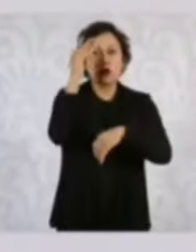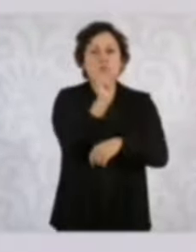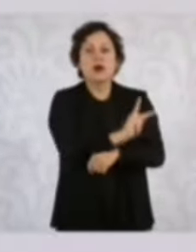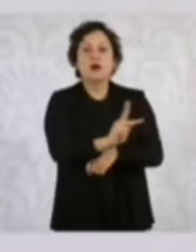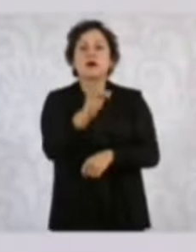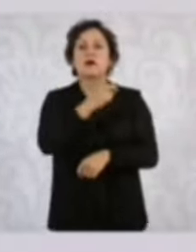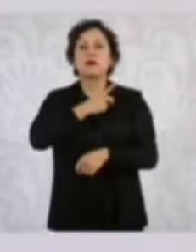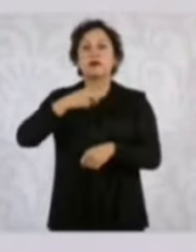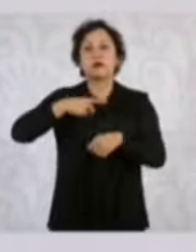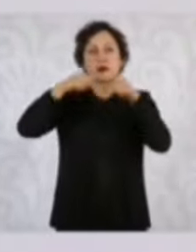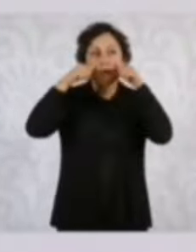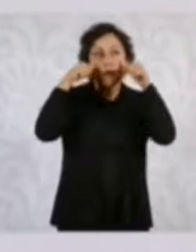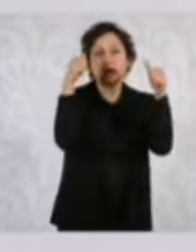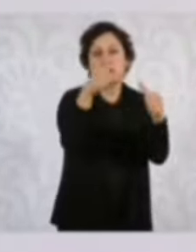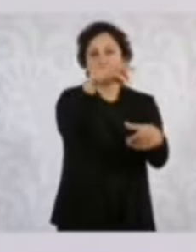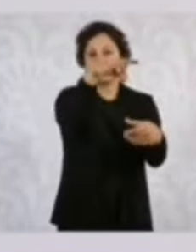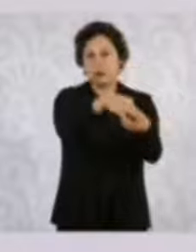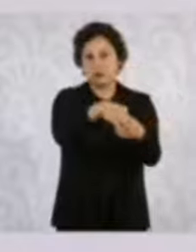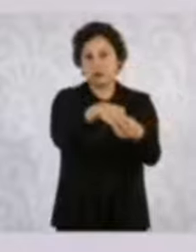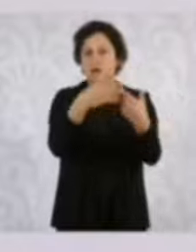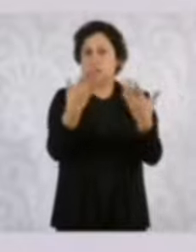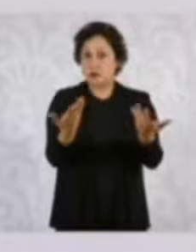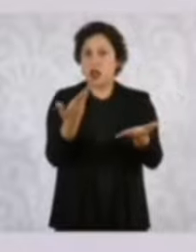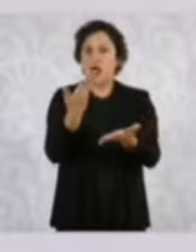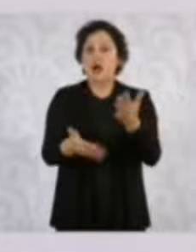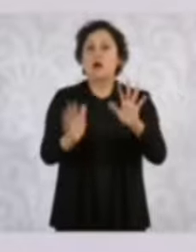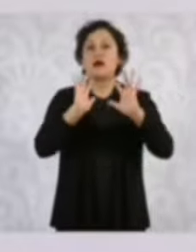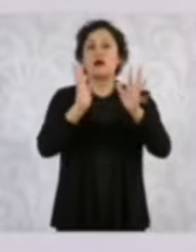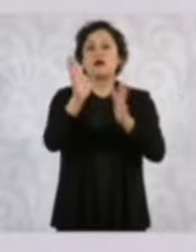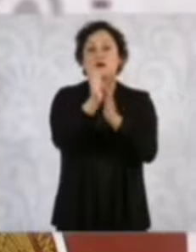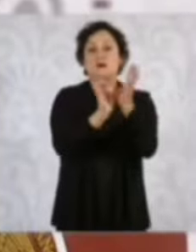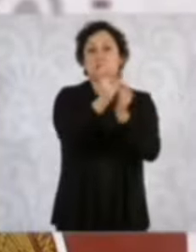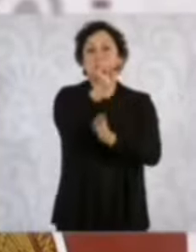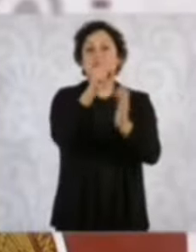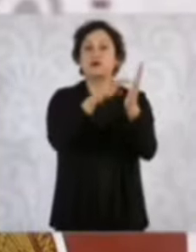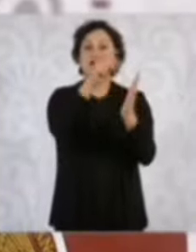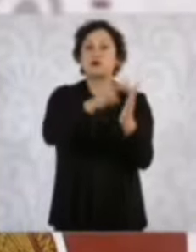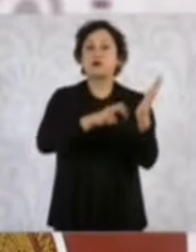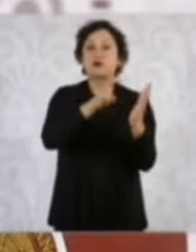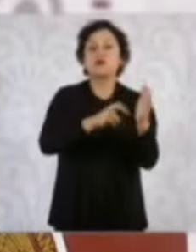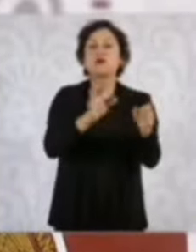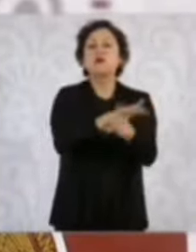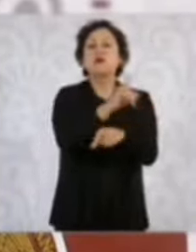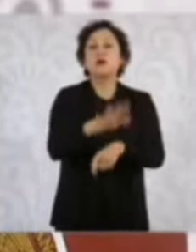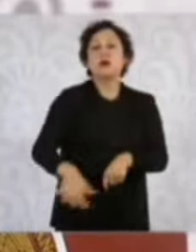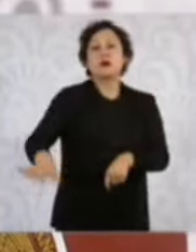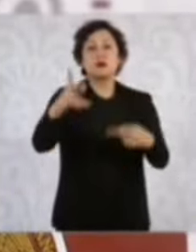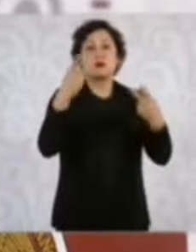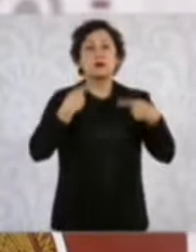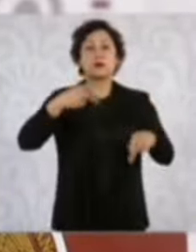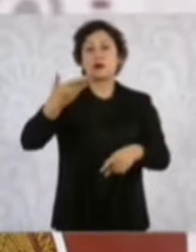Se cambió la Constitución porque así lo quiso el pueblo, el pueblo no hubiera